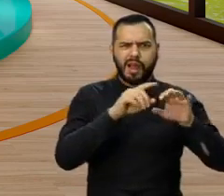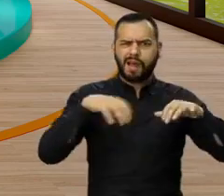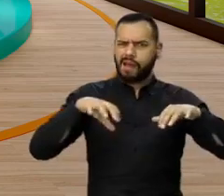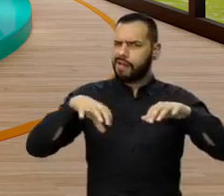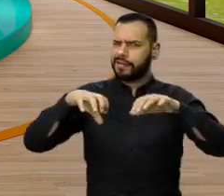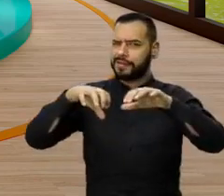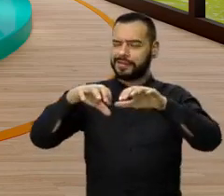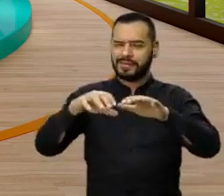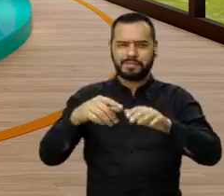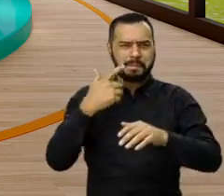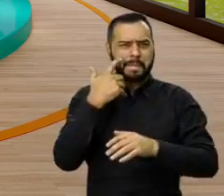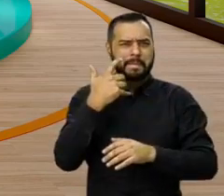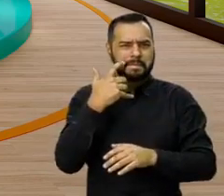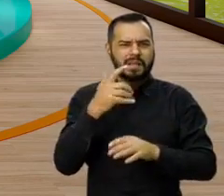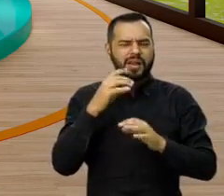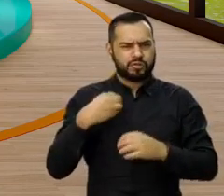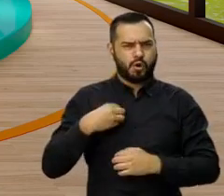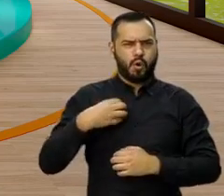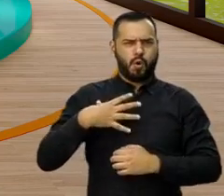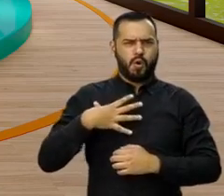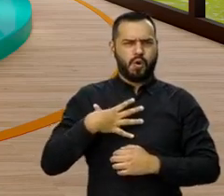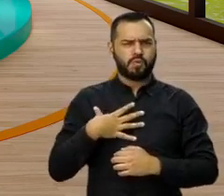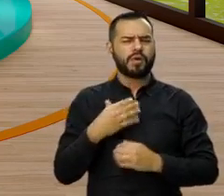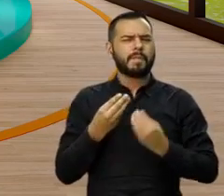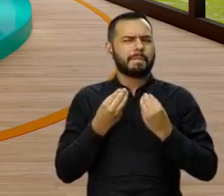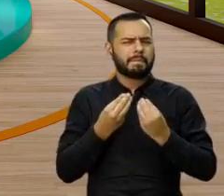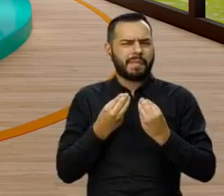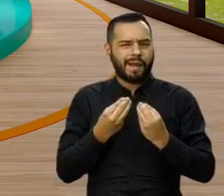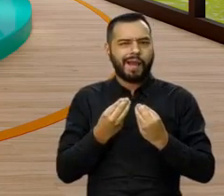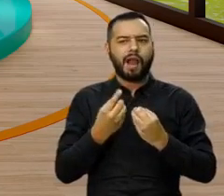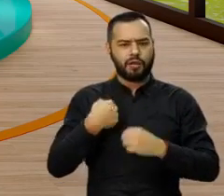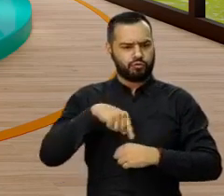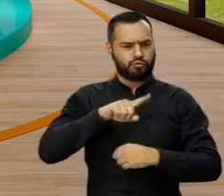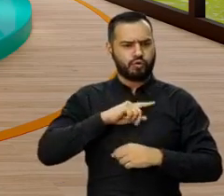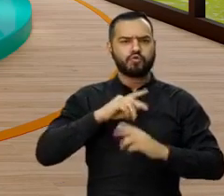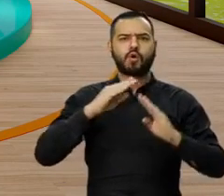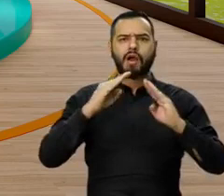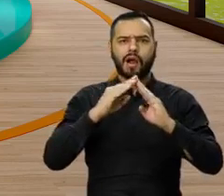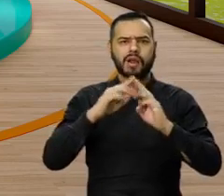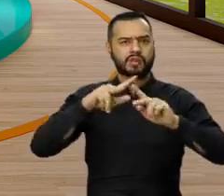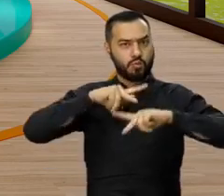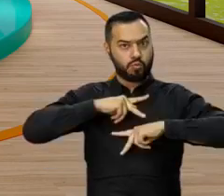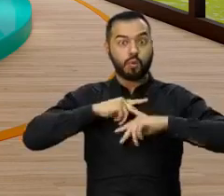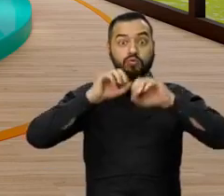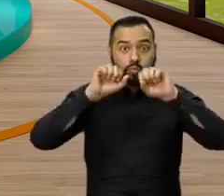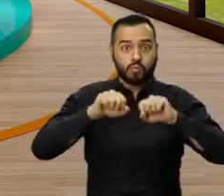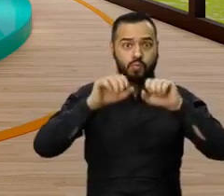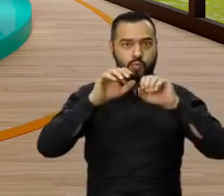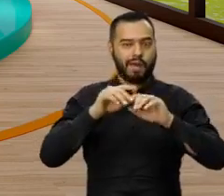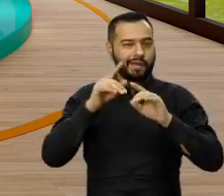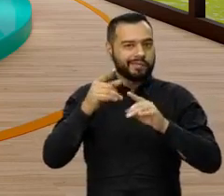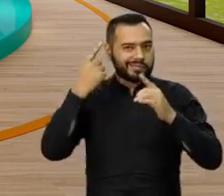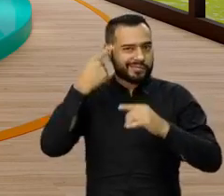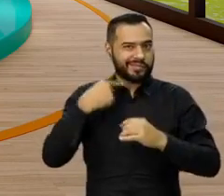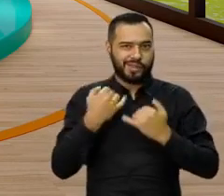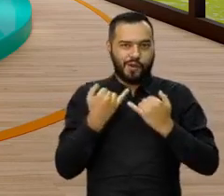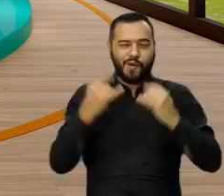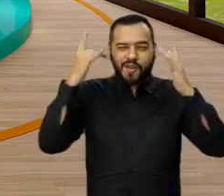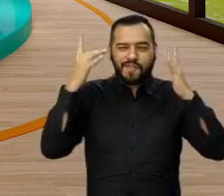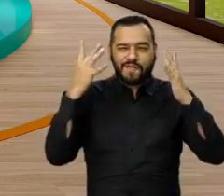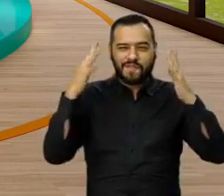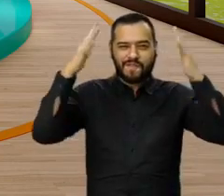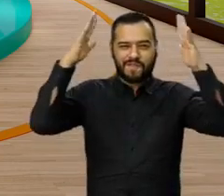actividades y sobre todo con oportunidades para convertirnos en propietarios de este magnífico evento, la